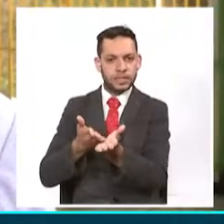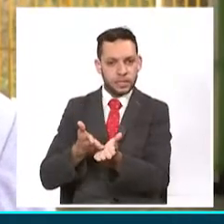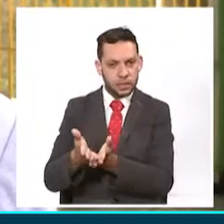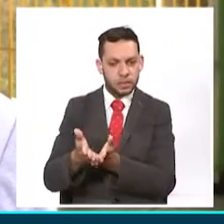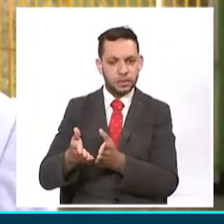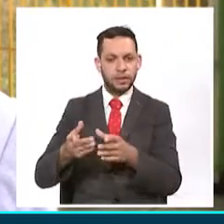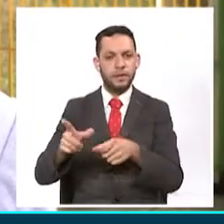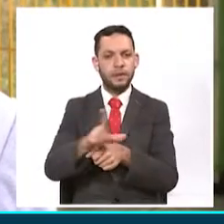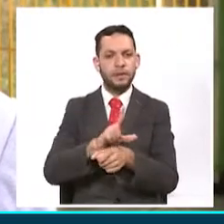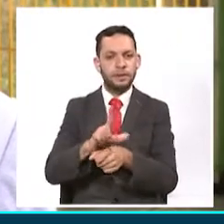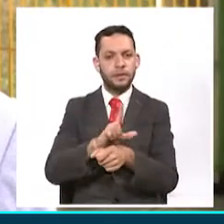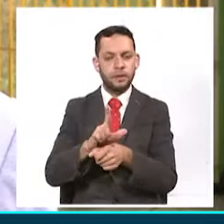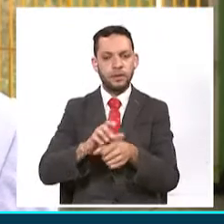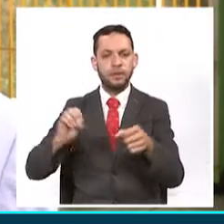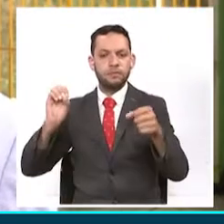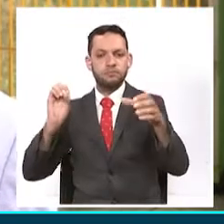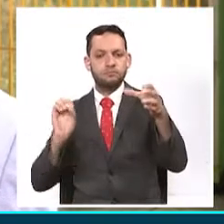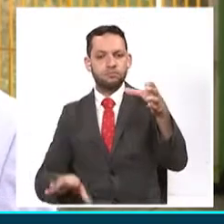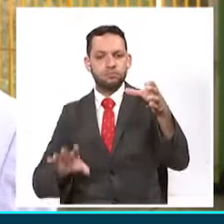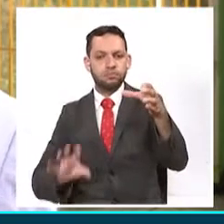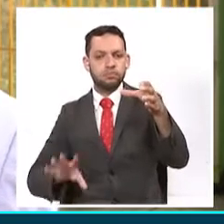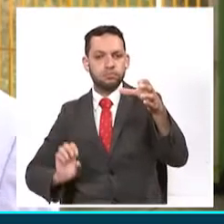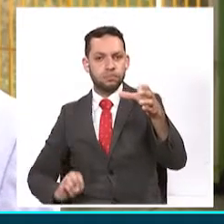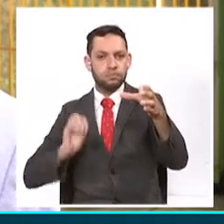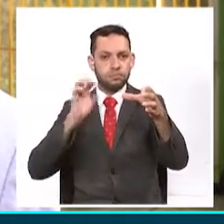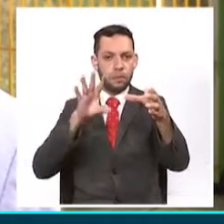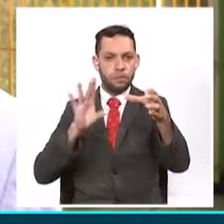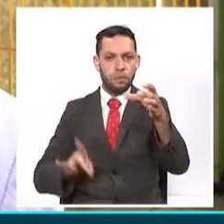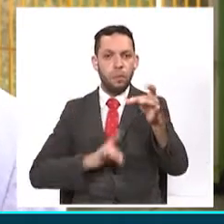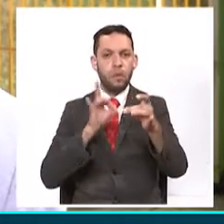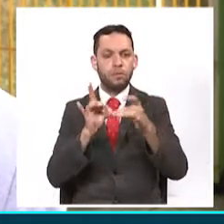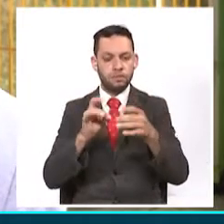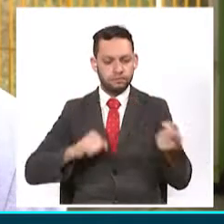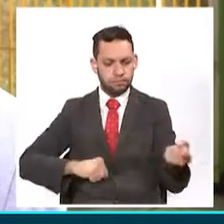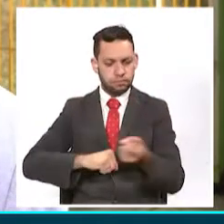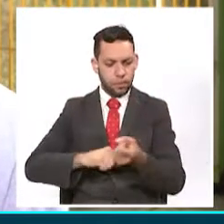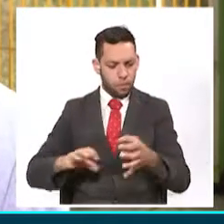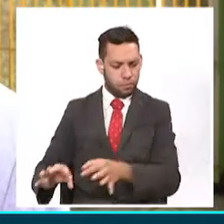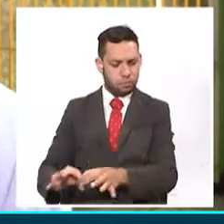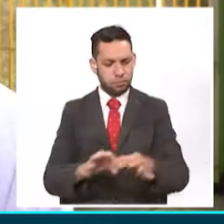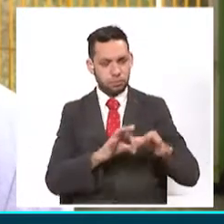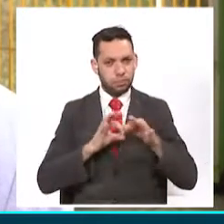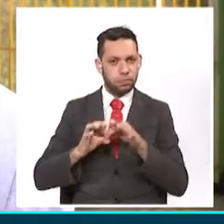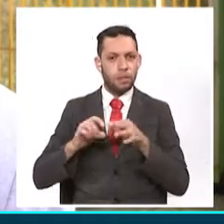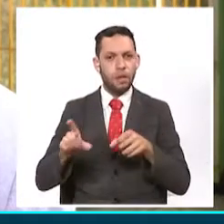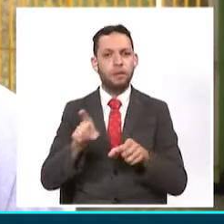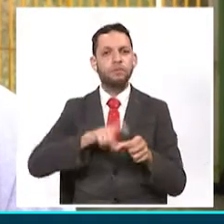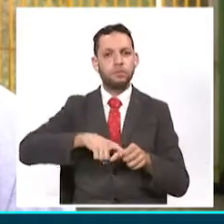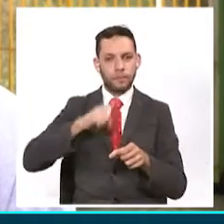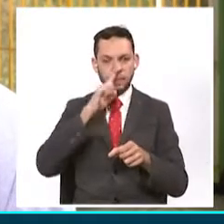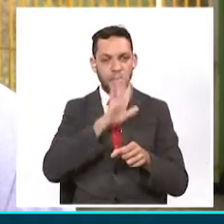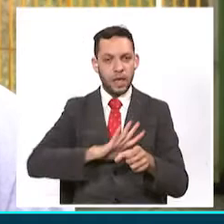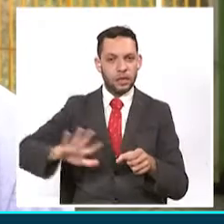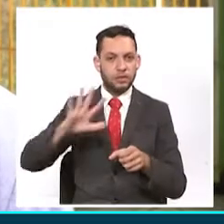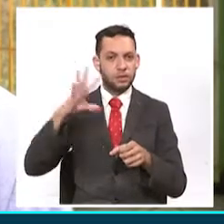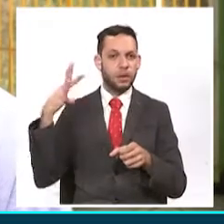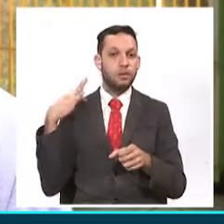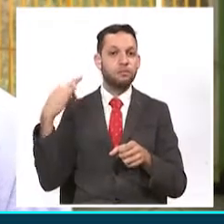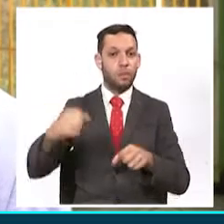de baloncesto del departamento del Quindío podemos articular esta propuesta para que sea una más en todo este